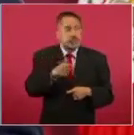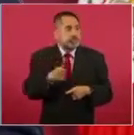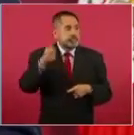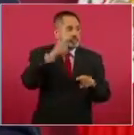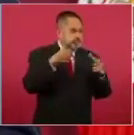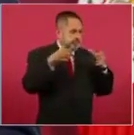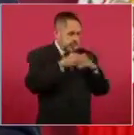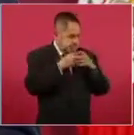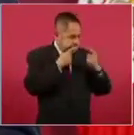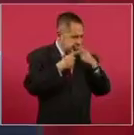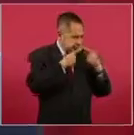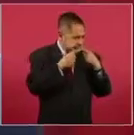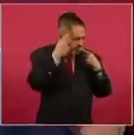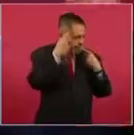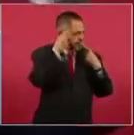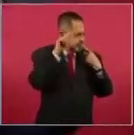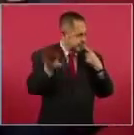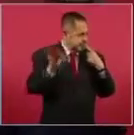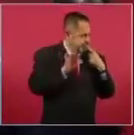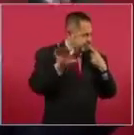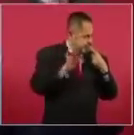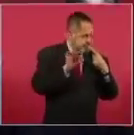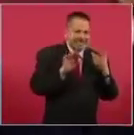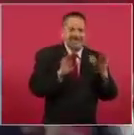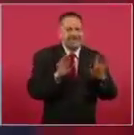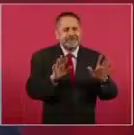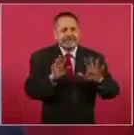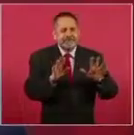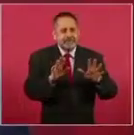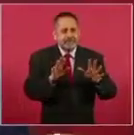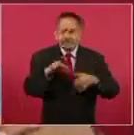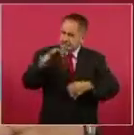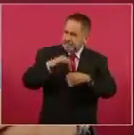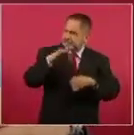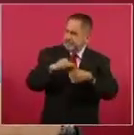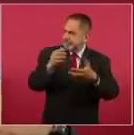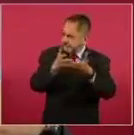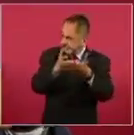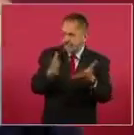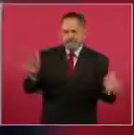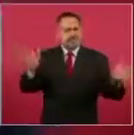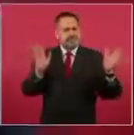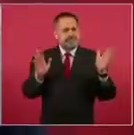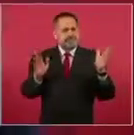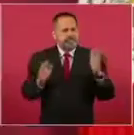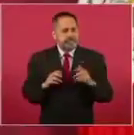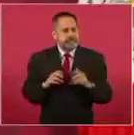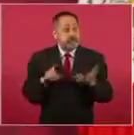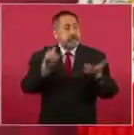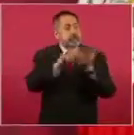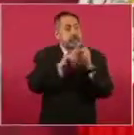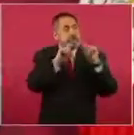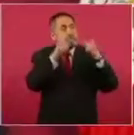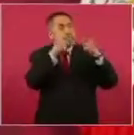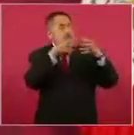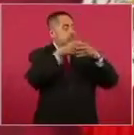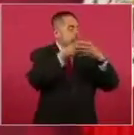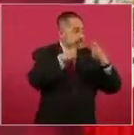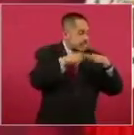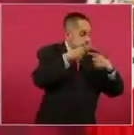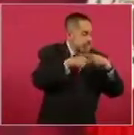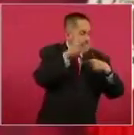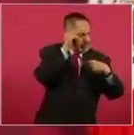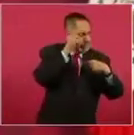los que hacen los acuerdos, los enjuagues